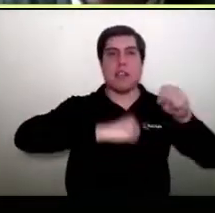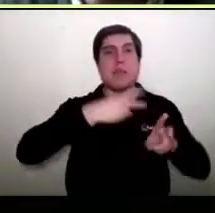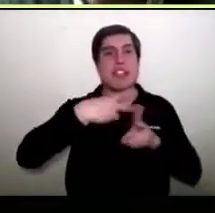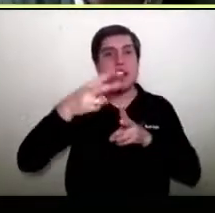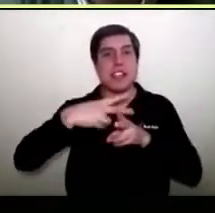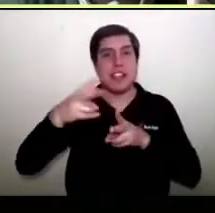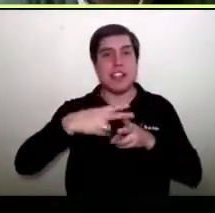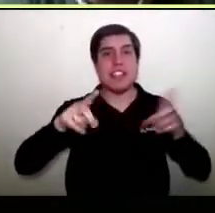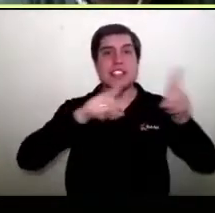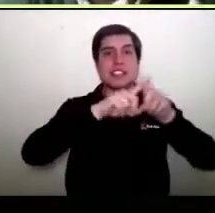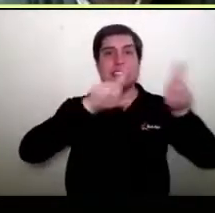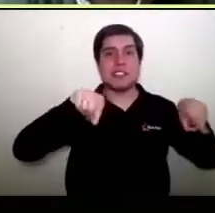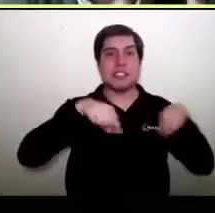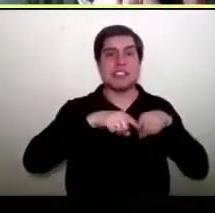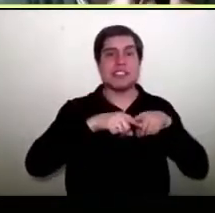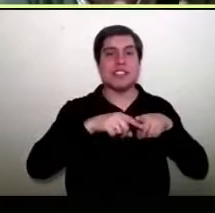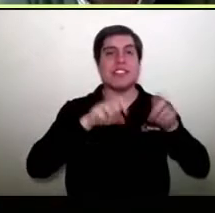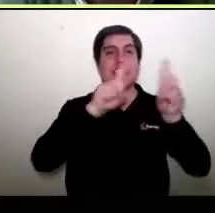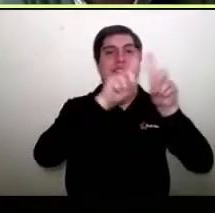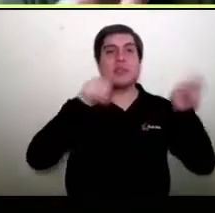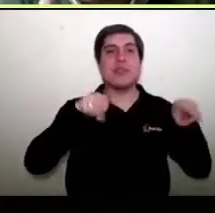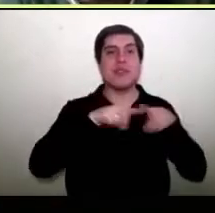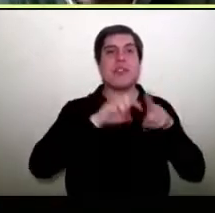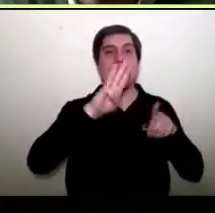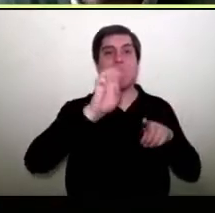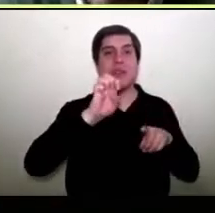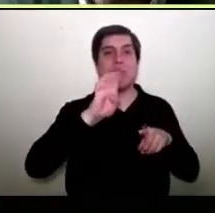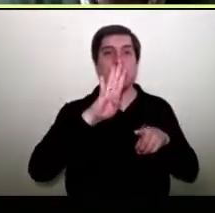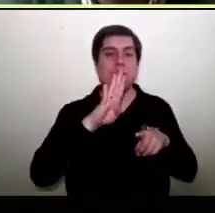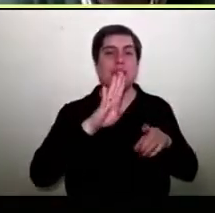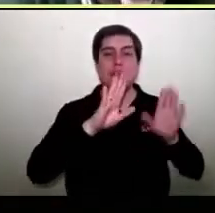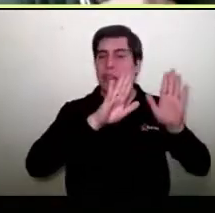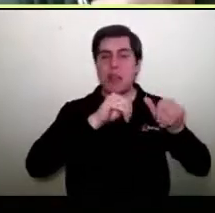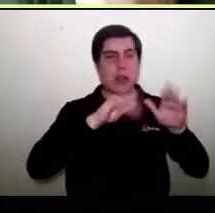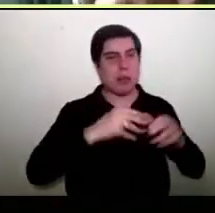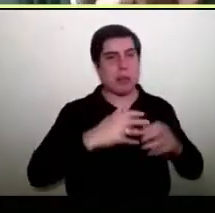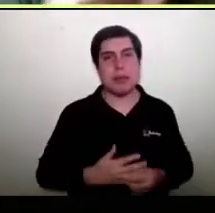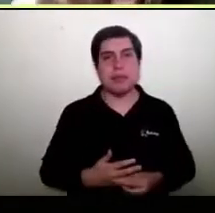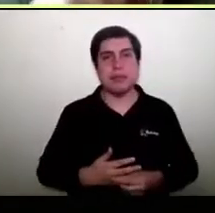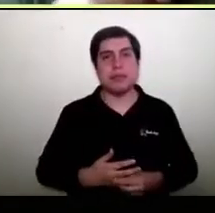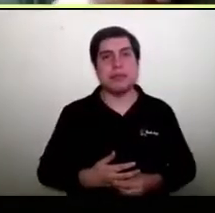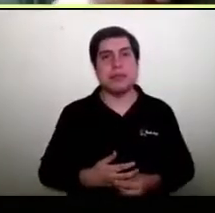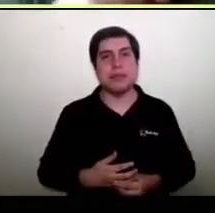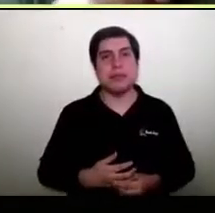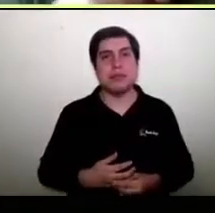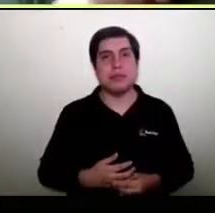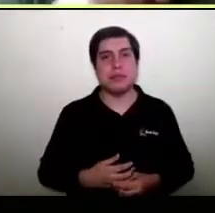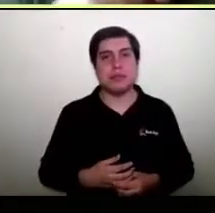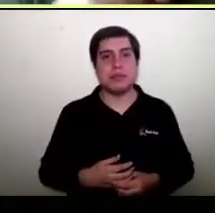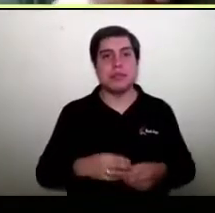tienda virtual, que es una sola tienda que está ubicada en un hosting